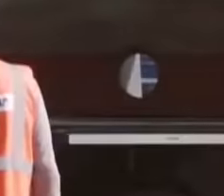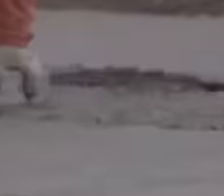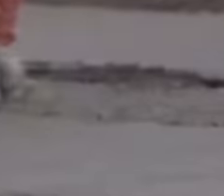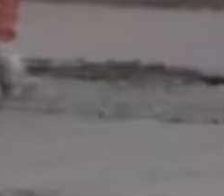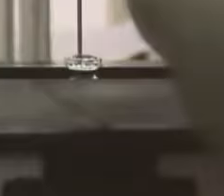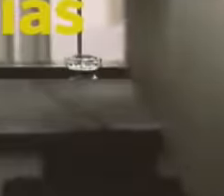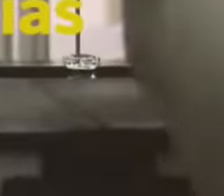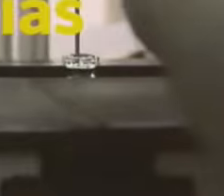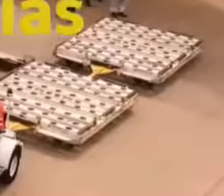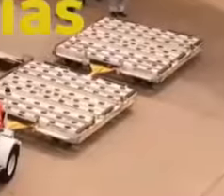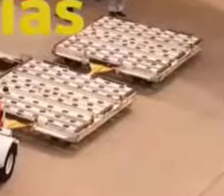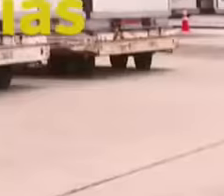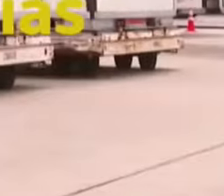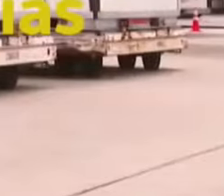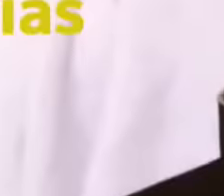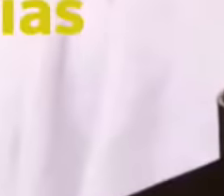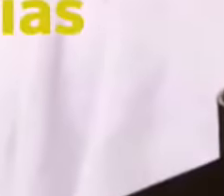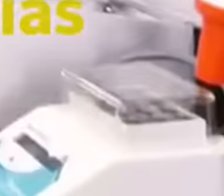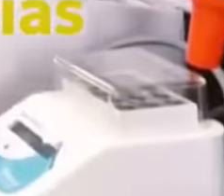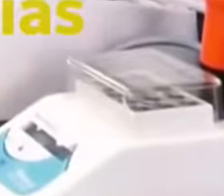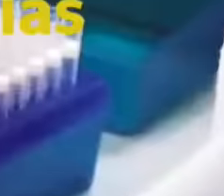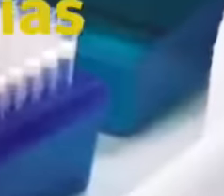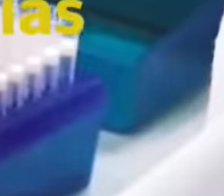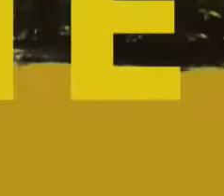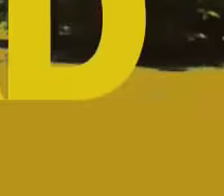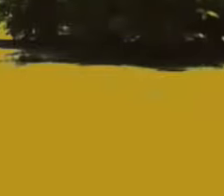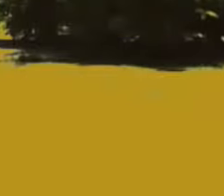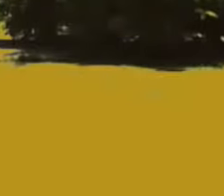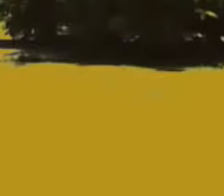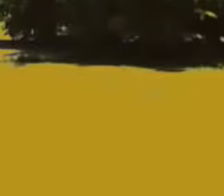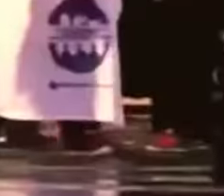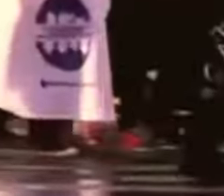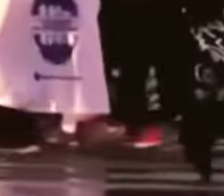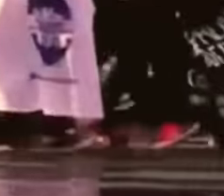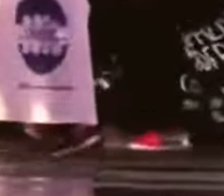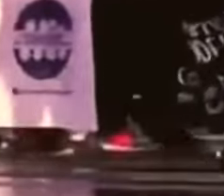Los medios públicos comienzan a contar historias.